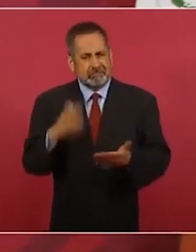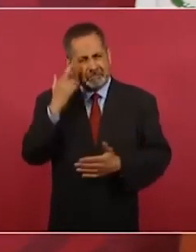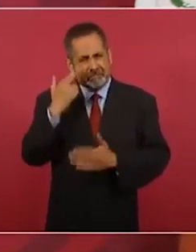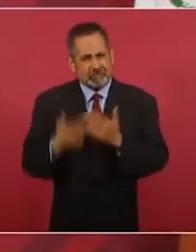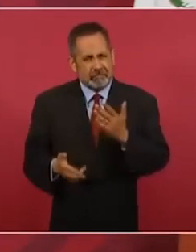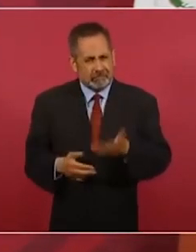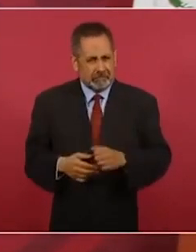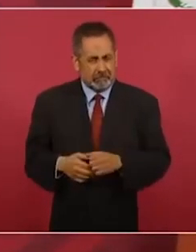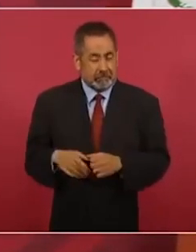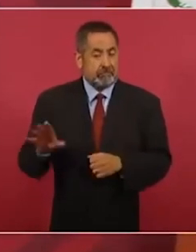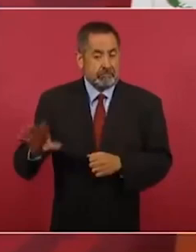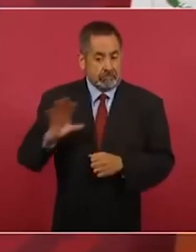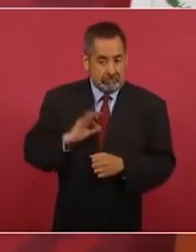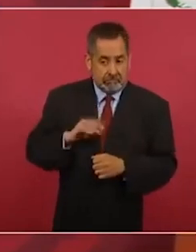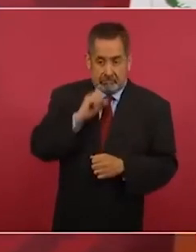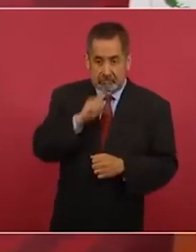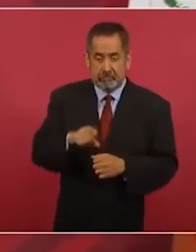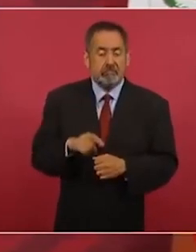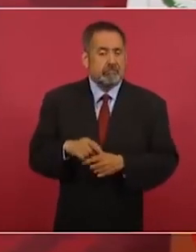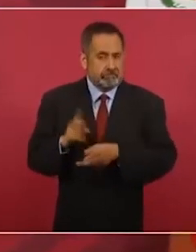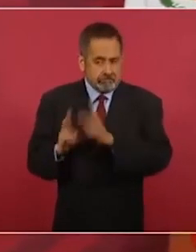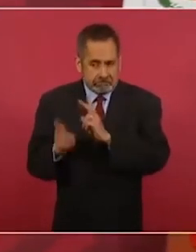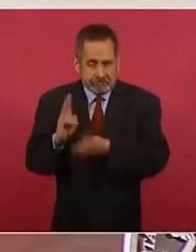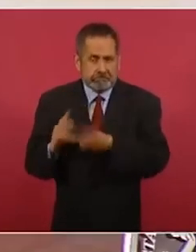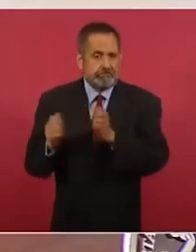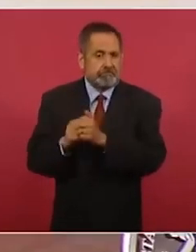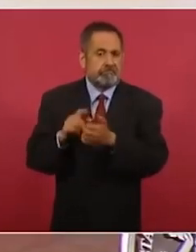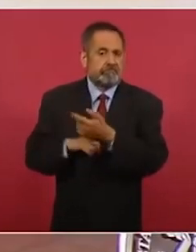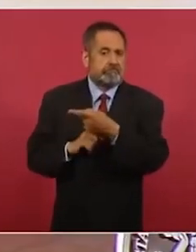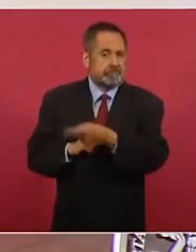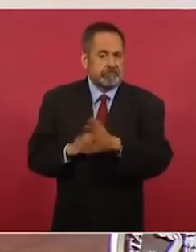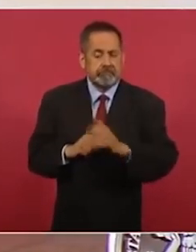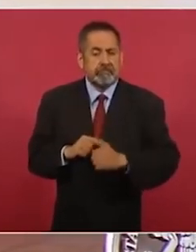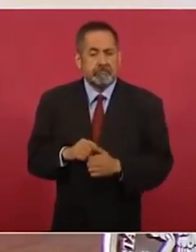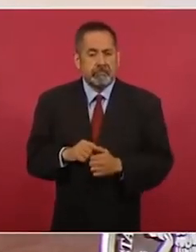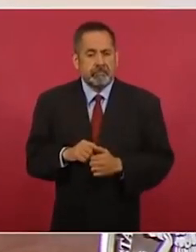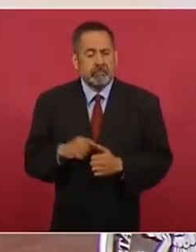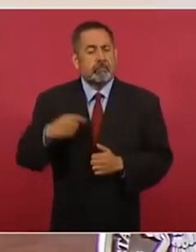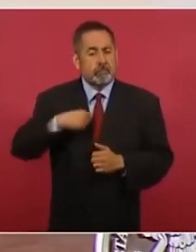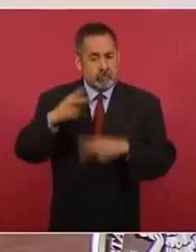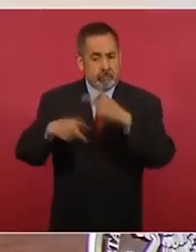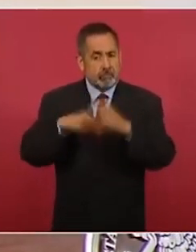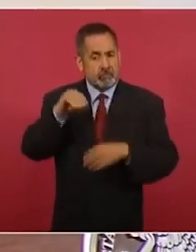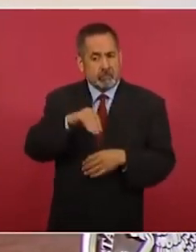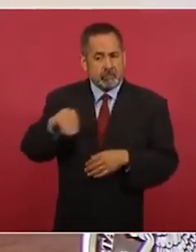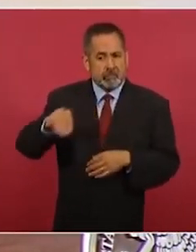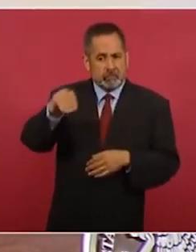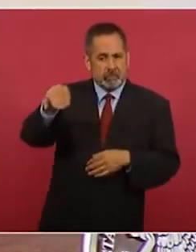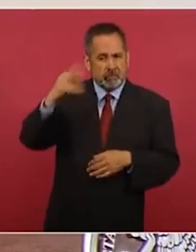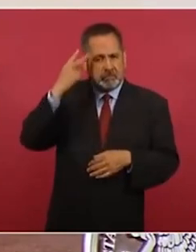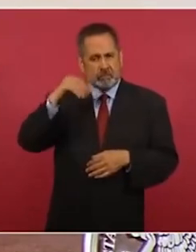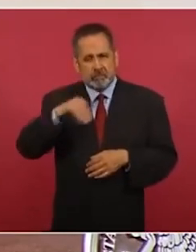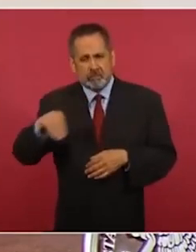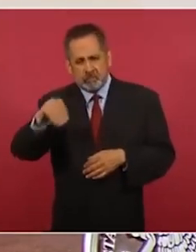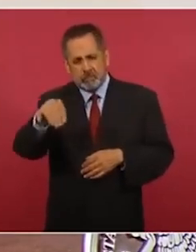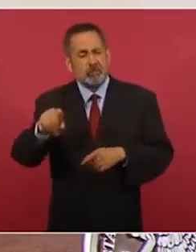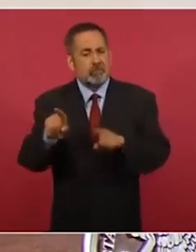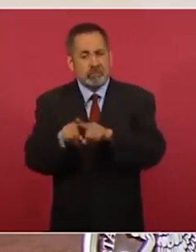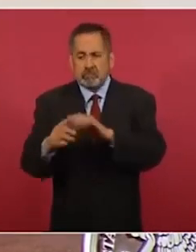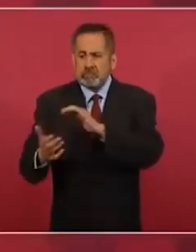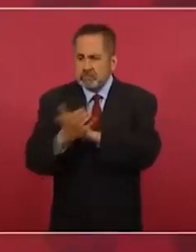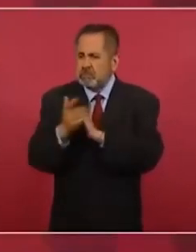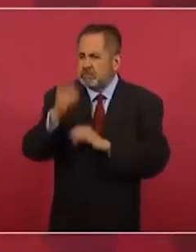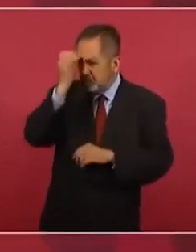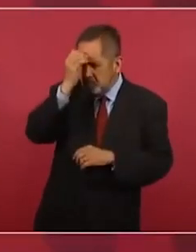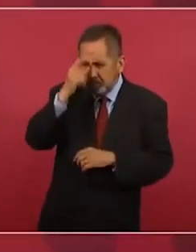ya me había dicho, ya habíamos hablado y ahora que fui en la gira también muchos me pidieron mi